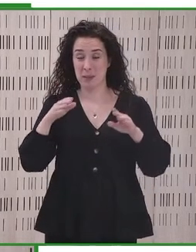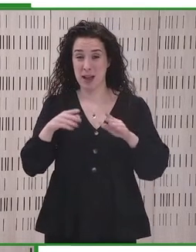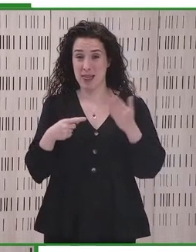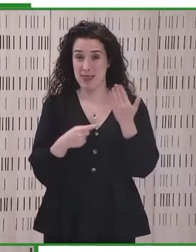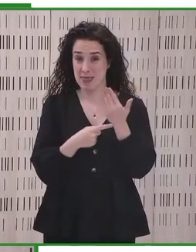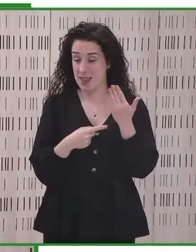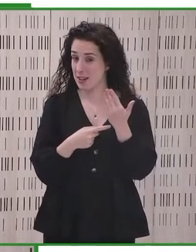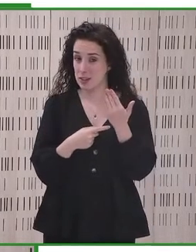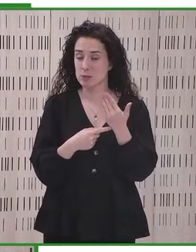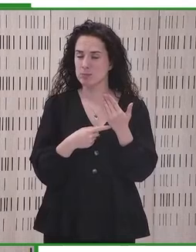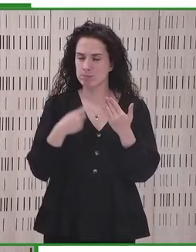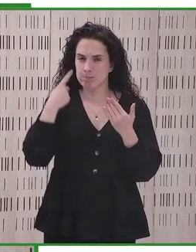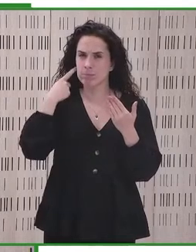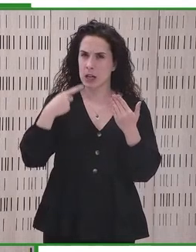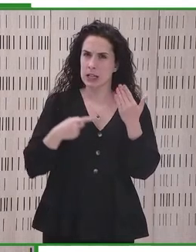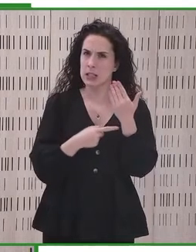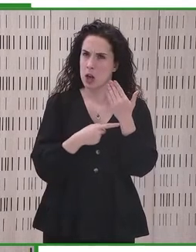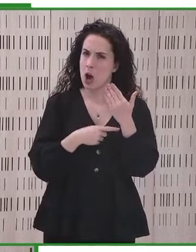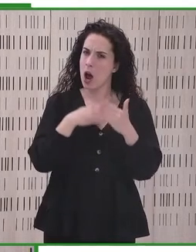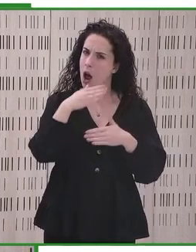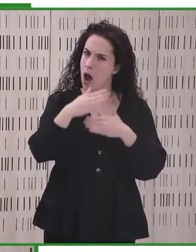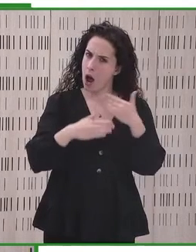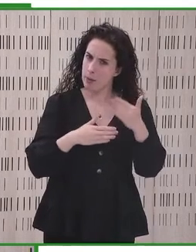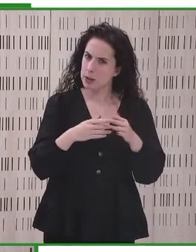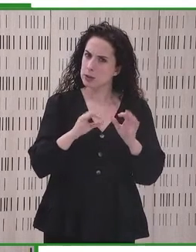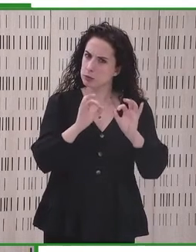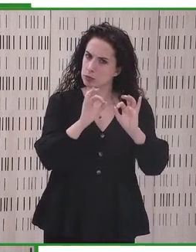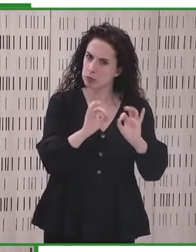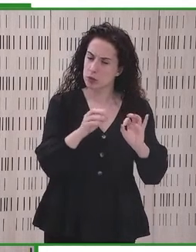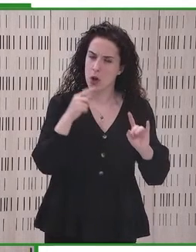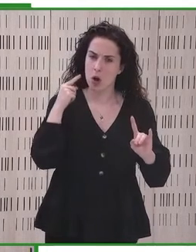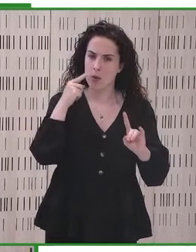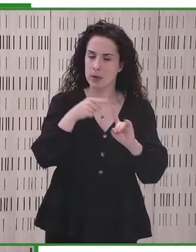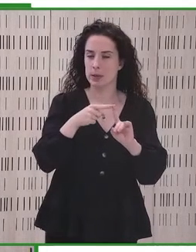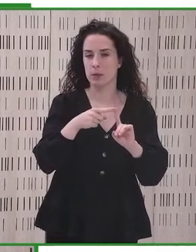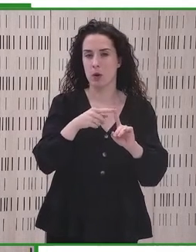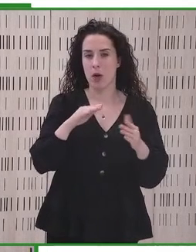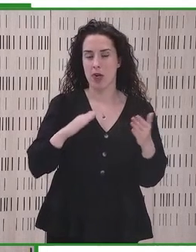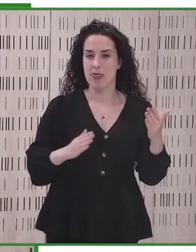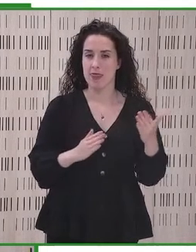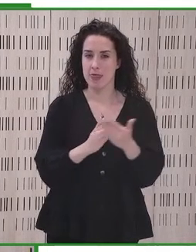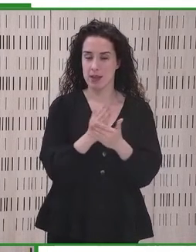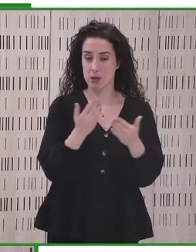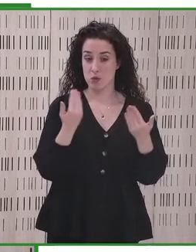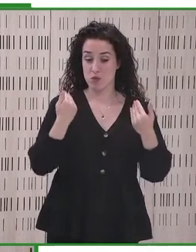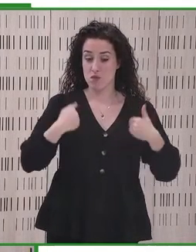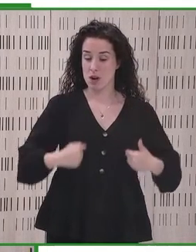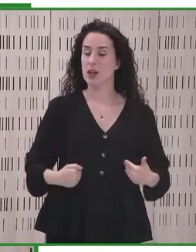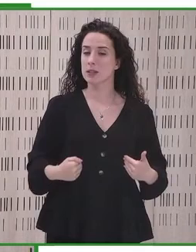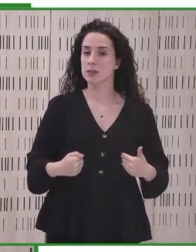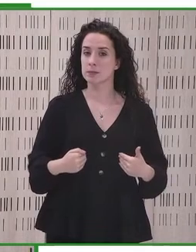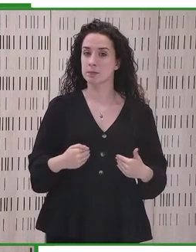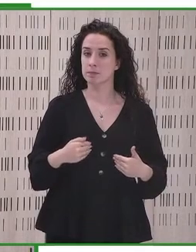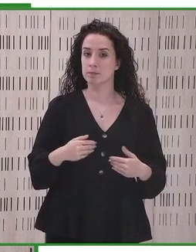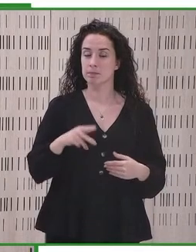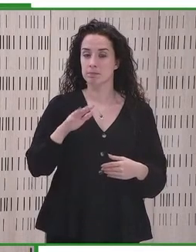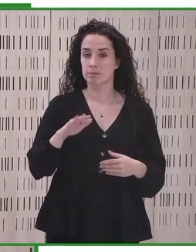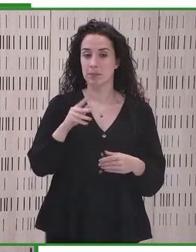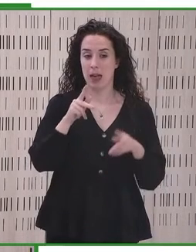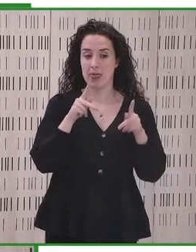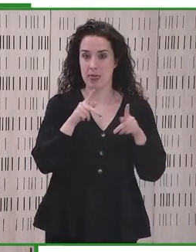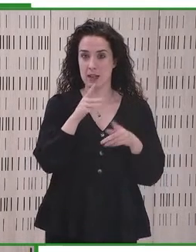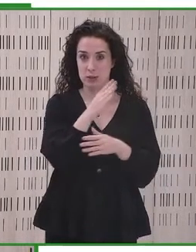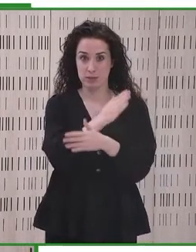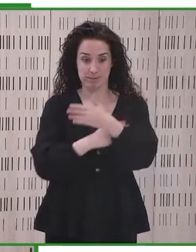sé que supone un avance importantísimo para el ejercicio de los derechos humanos y libertades fundamentales de las personas con